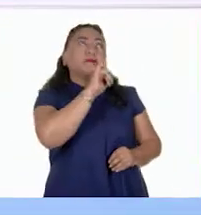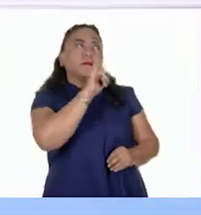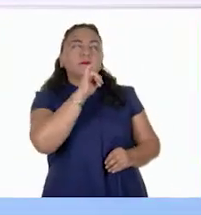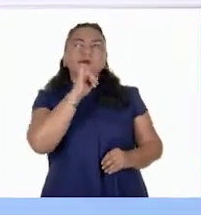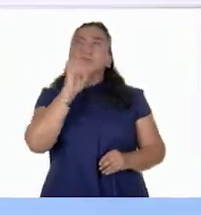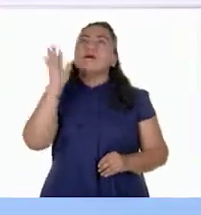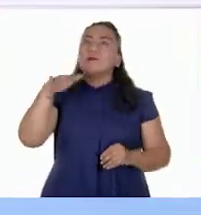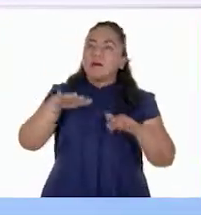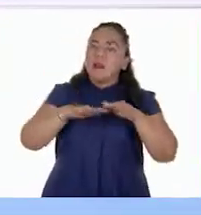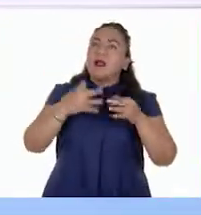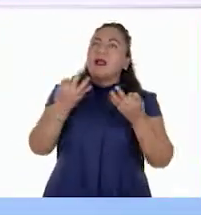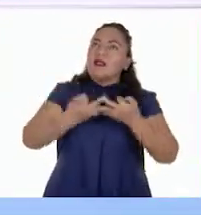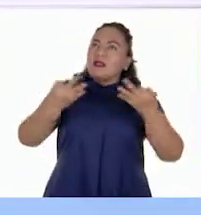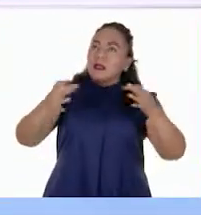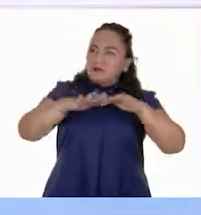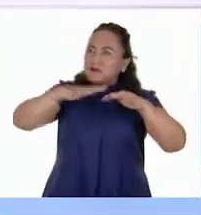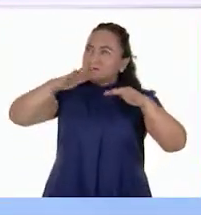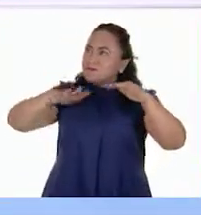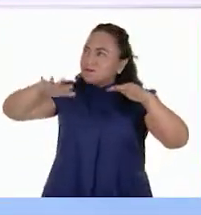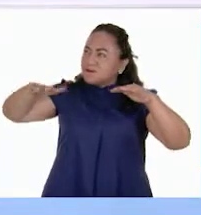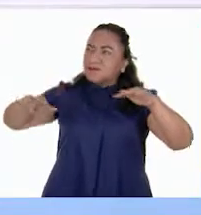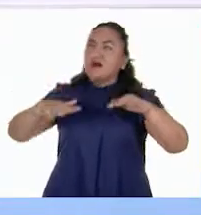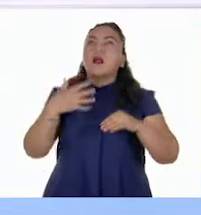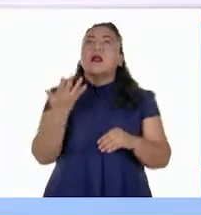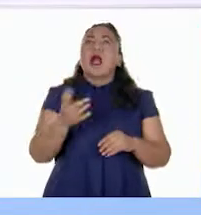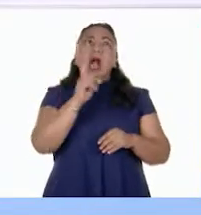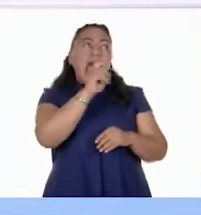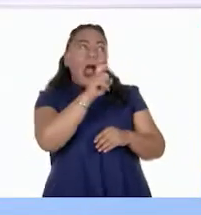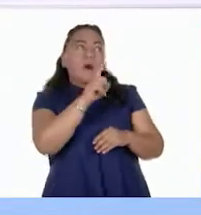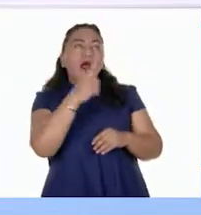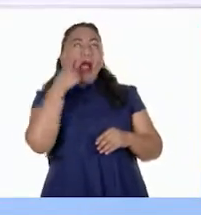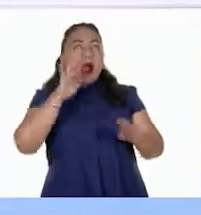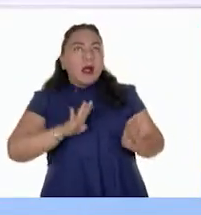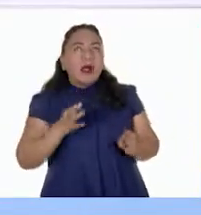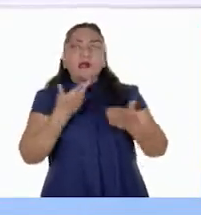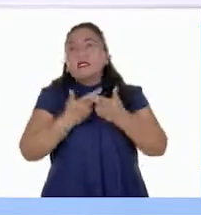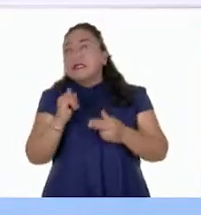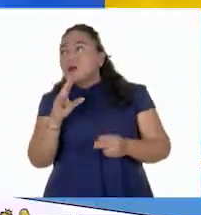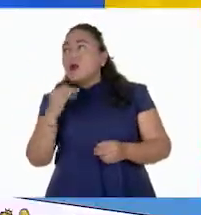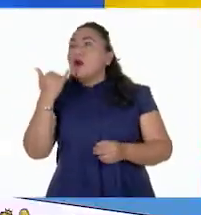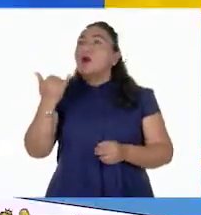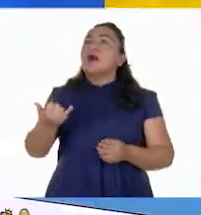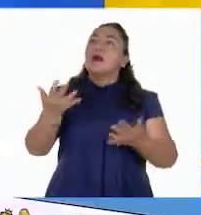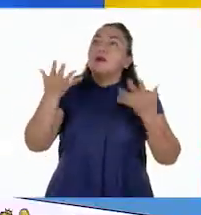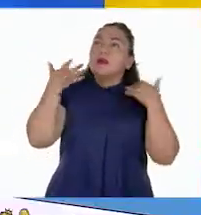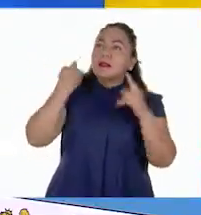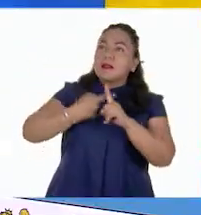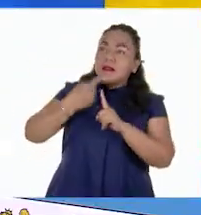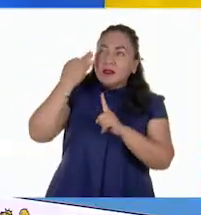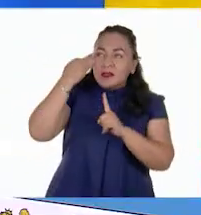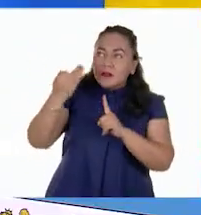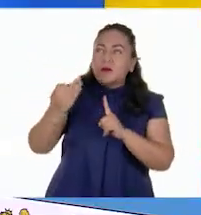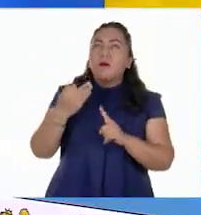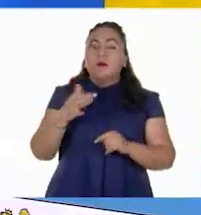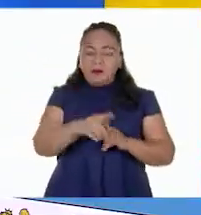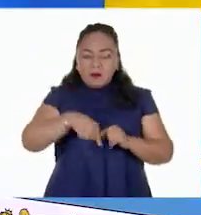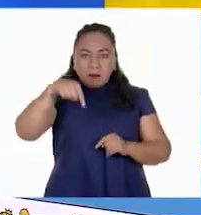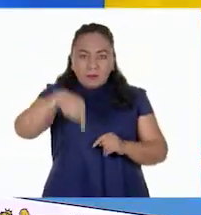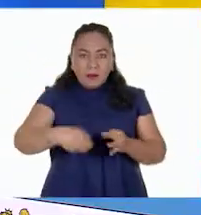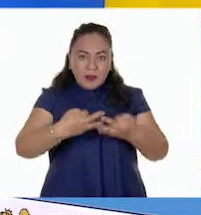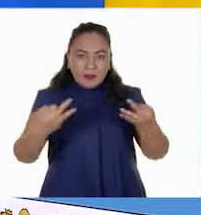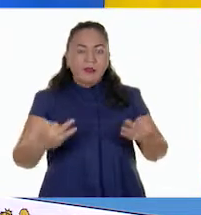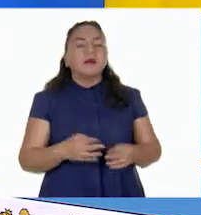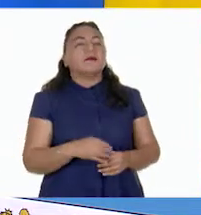el relieve, la disponibilidad de agua, el clima y el suelo. Muy bien, Ali. Ahora, les